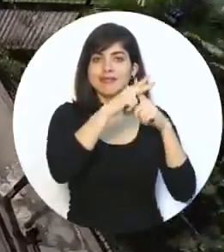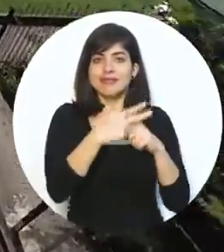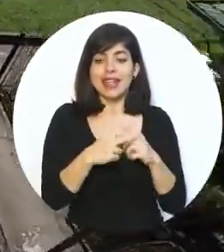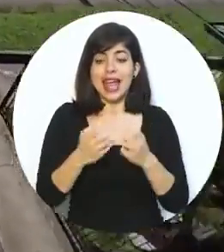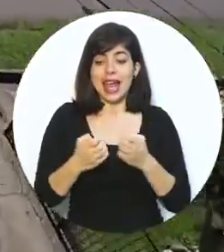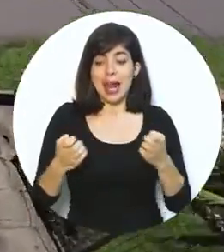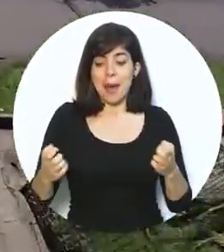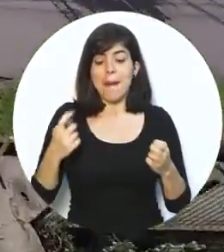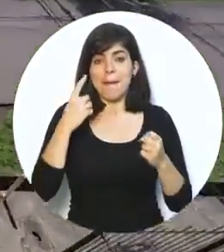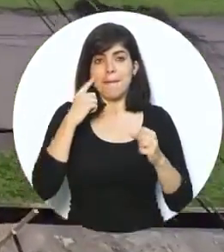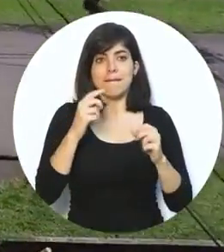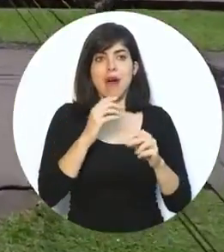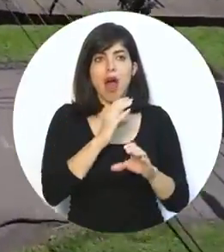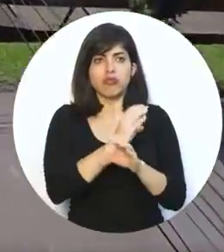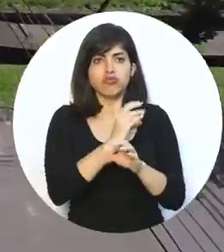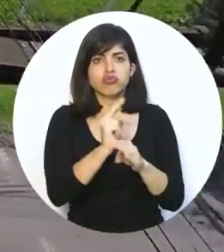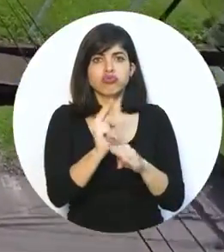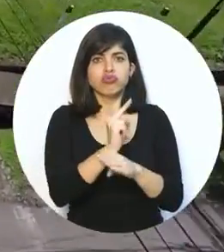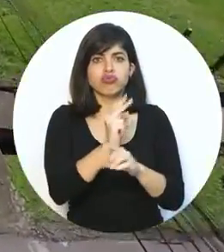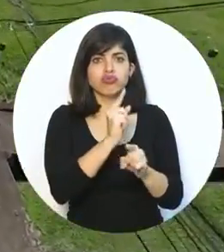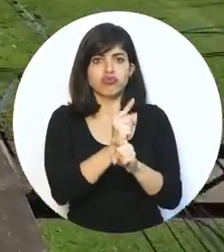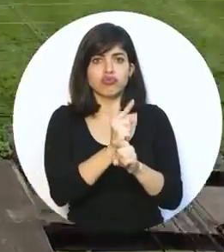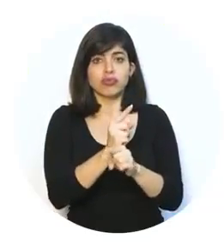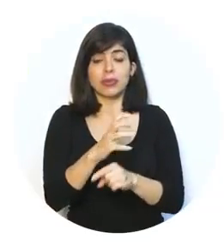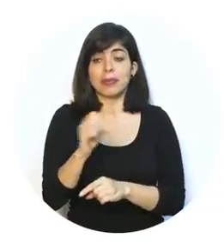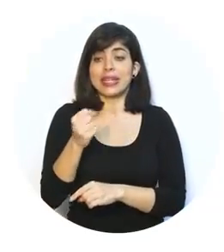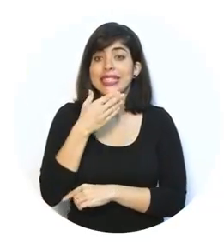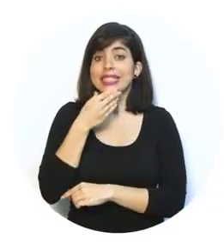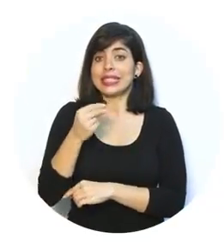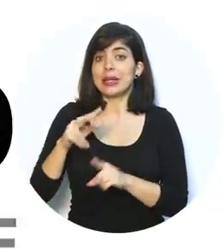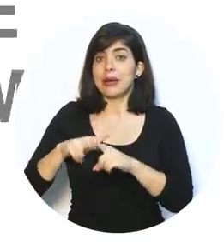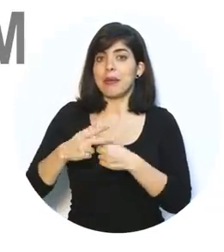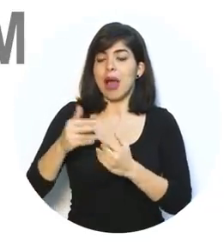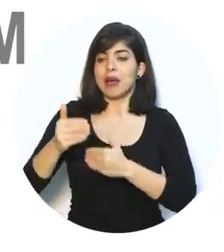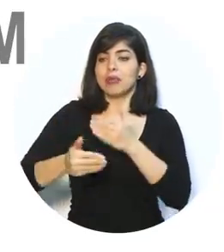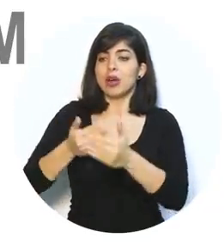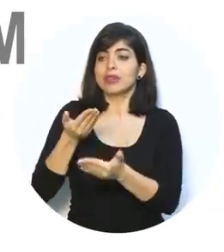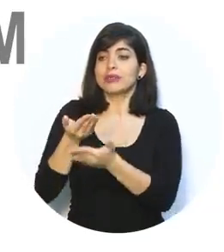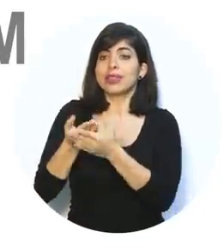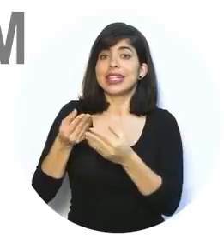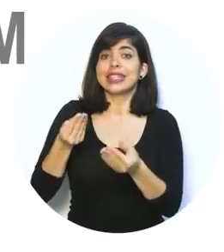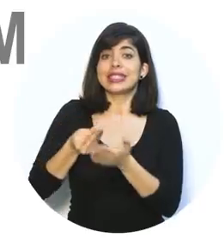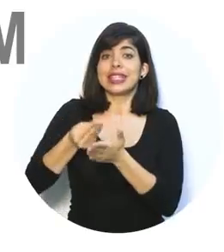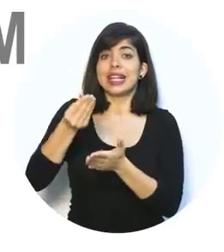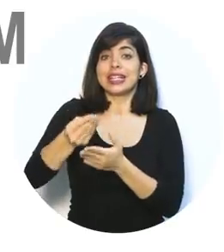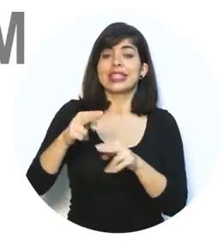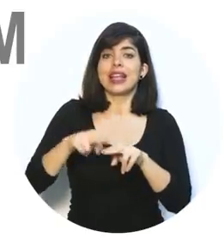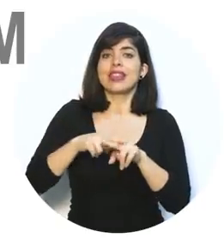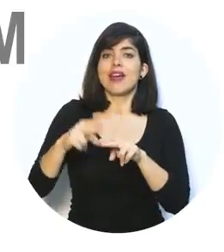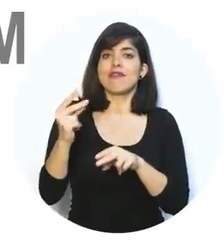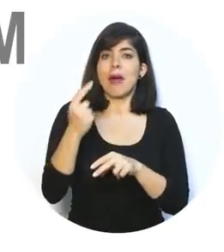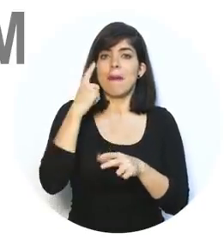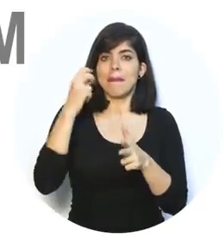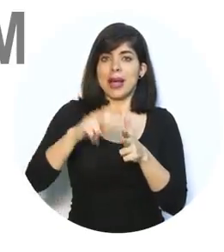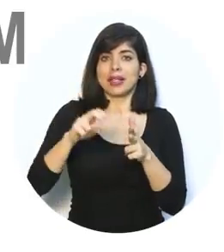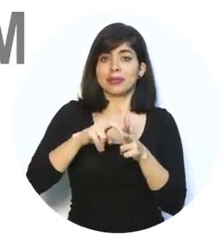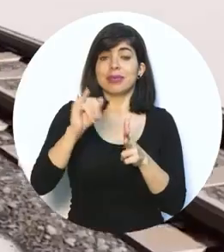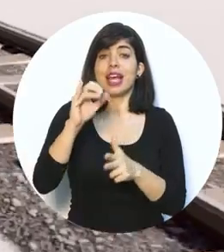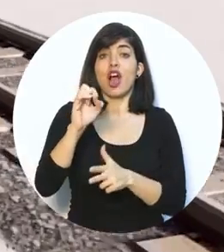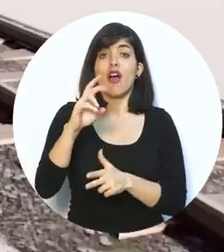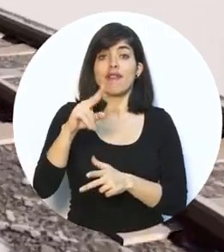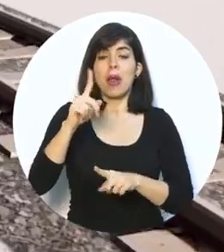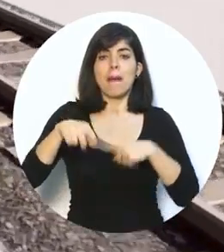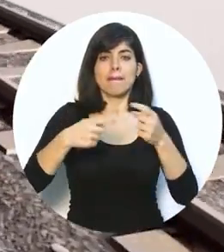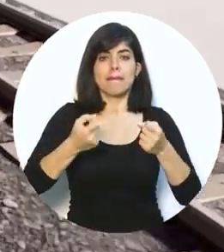el mantenimiento y herramientas para garantizar su adecuado uso. Para el mes de diciembre arranca el proceso de licitación del tren rápido de pasajeros.